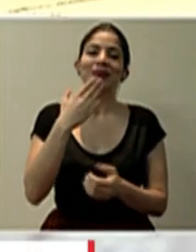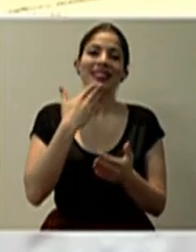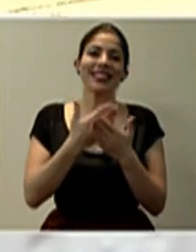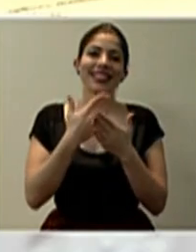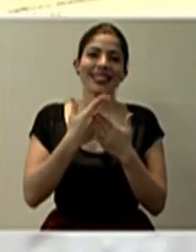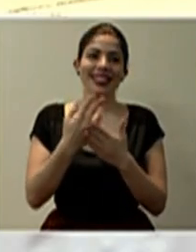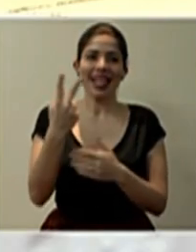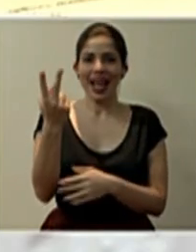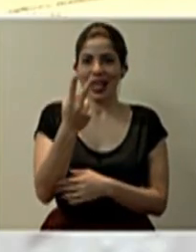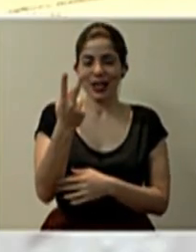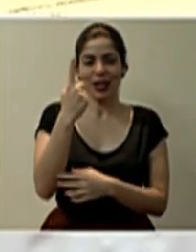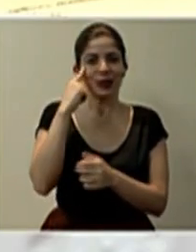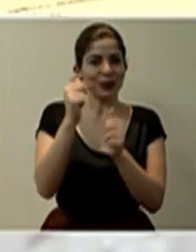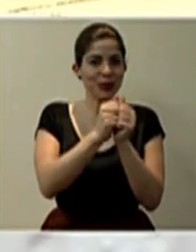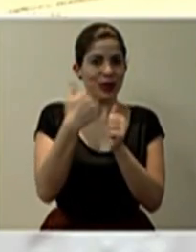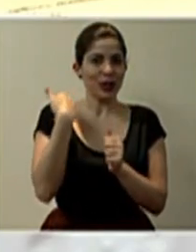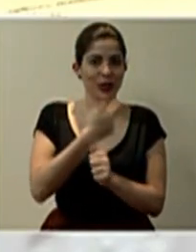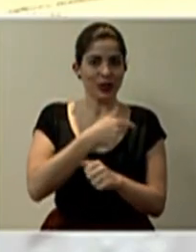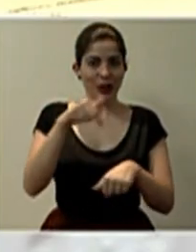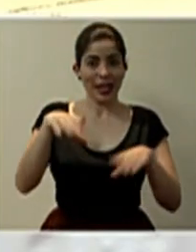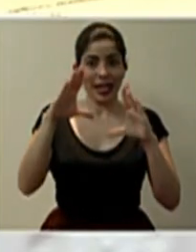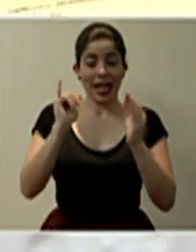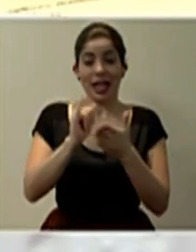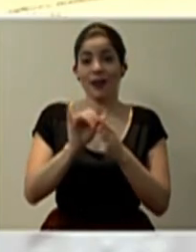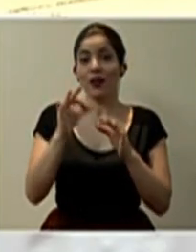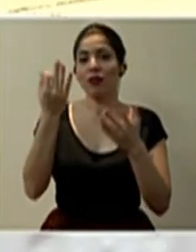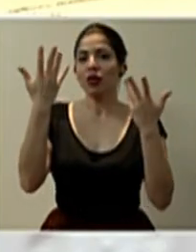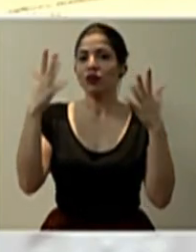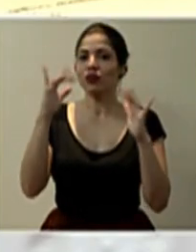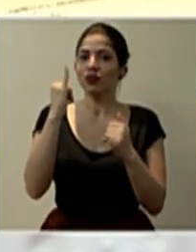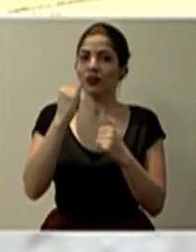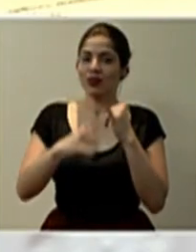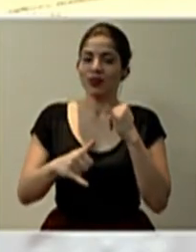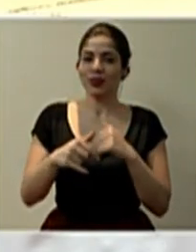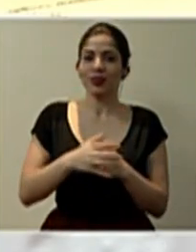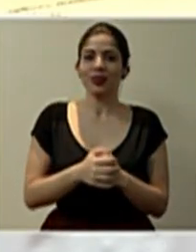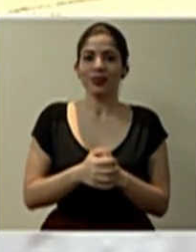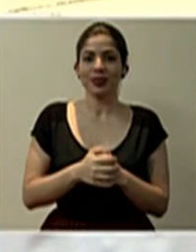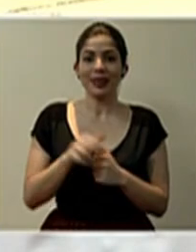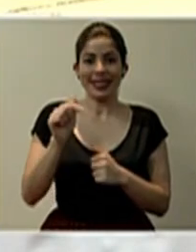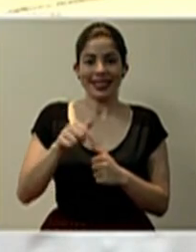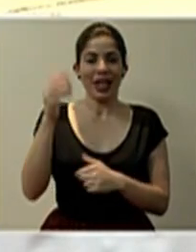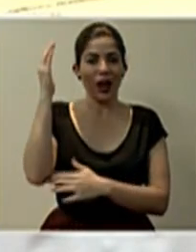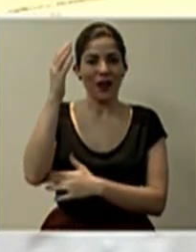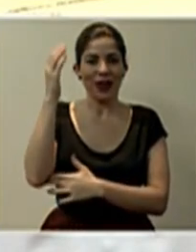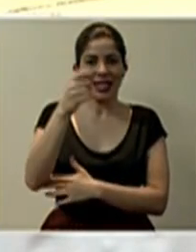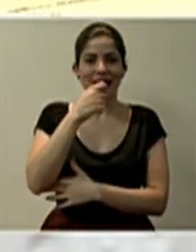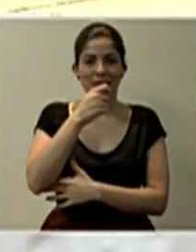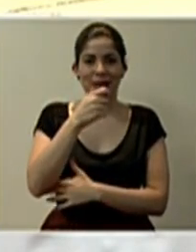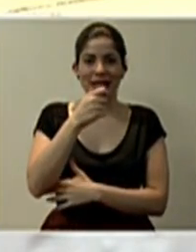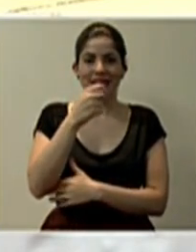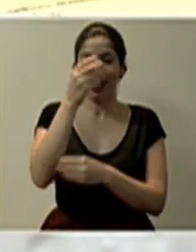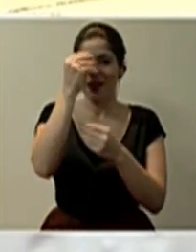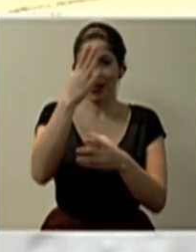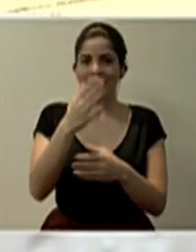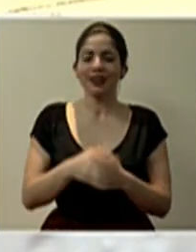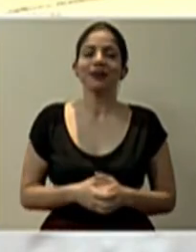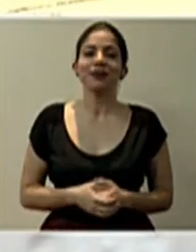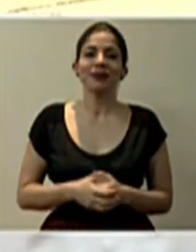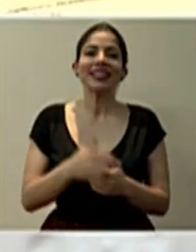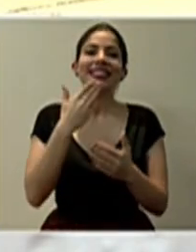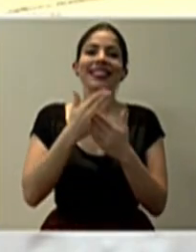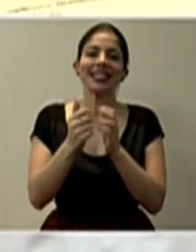por acompañarnos esta tarde, y de este modo damos por concluida esta conferencia de prensa y avance informativo.